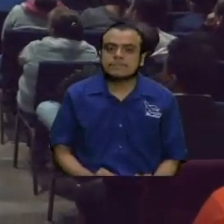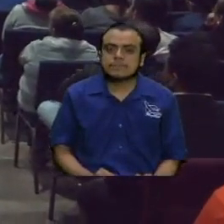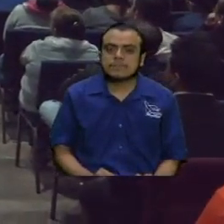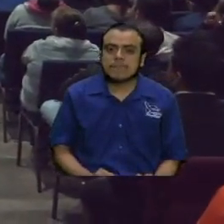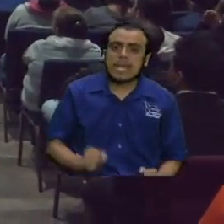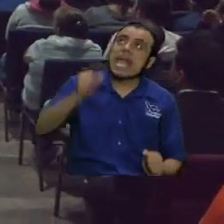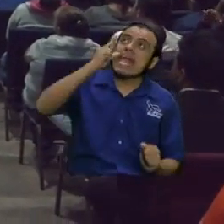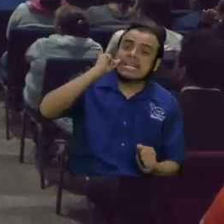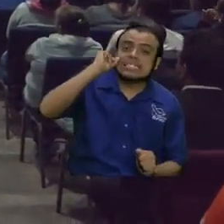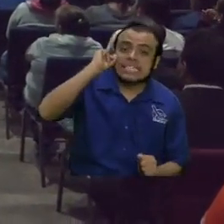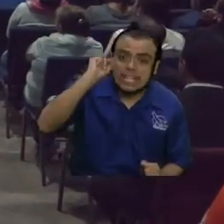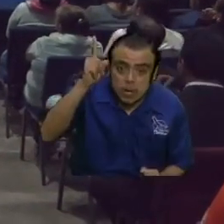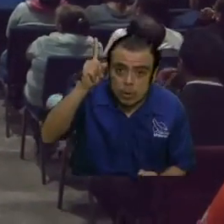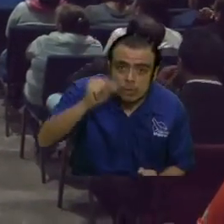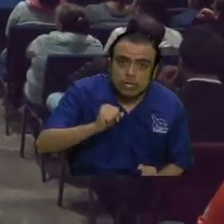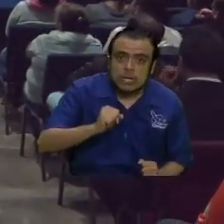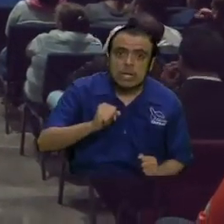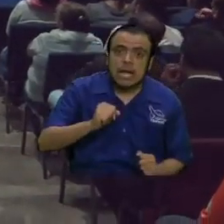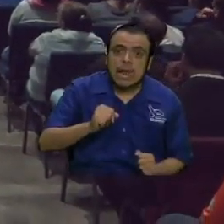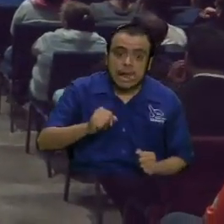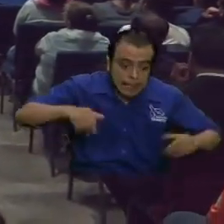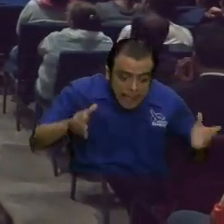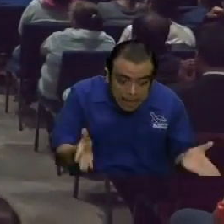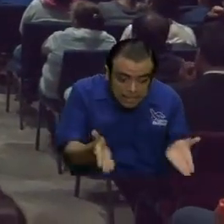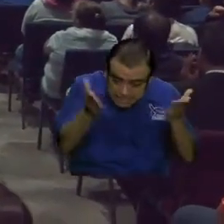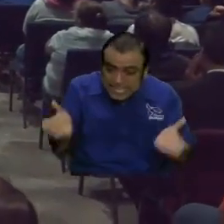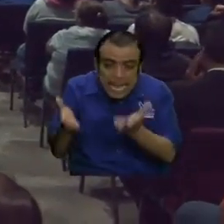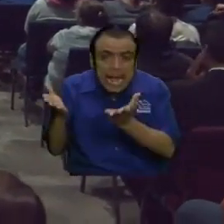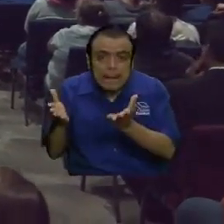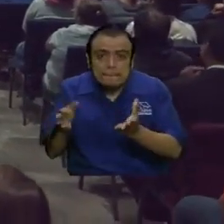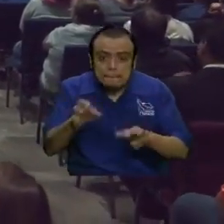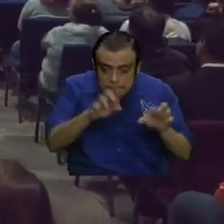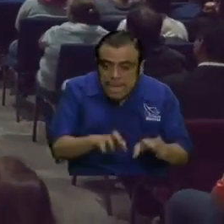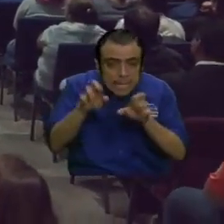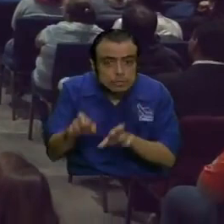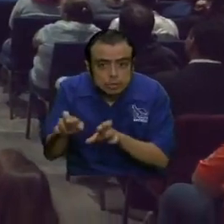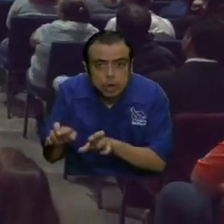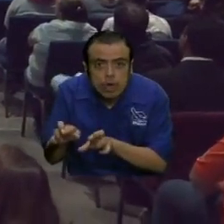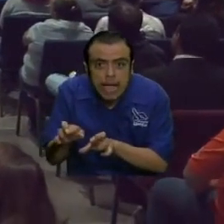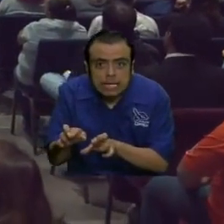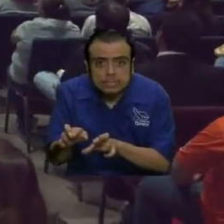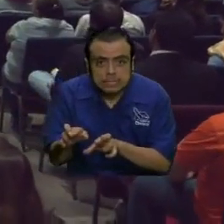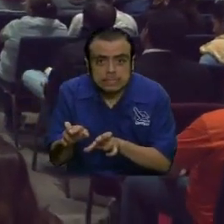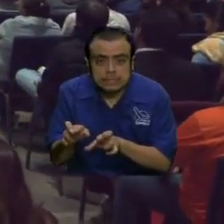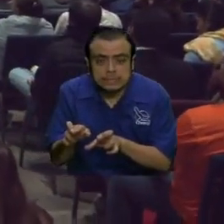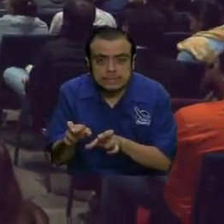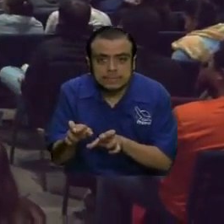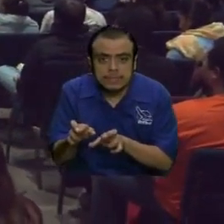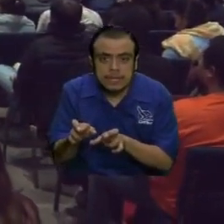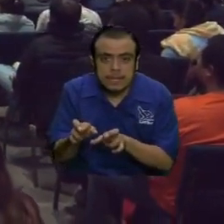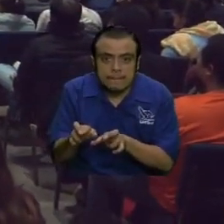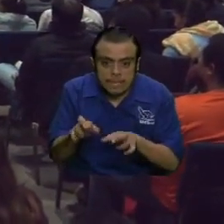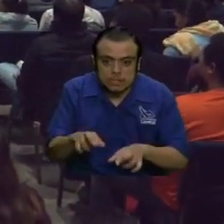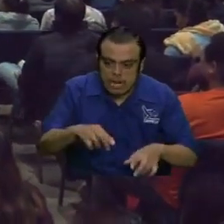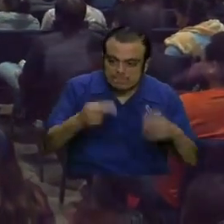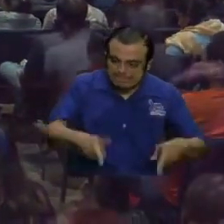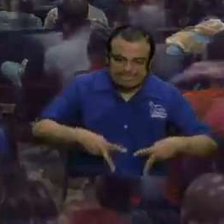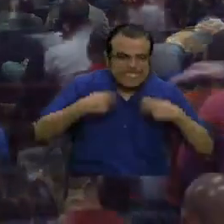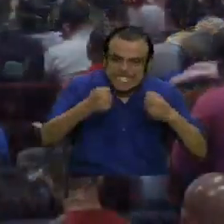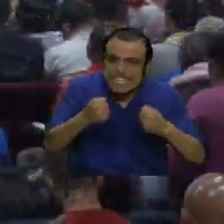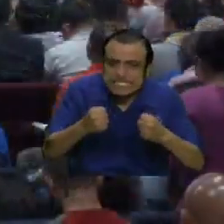el Señor va a levantar gente, de esa gente atrevida, hermano.